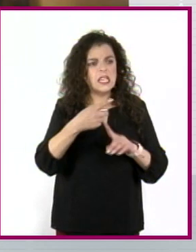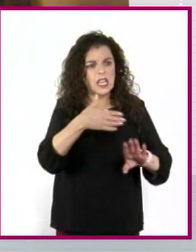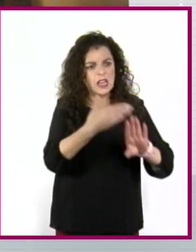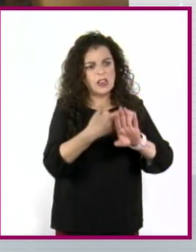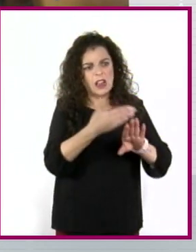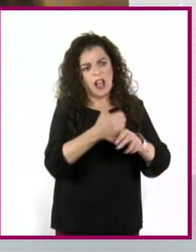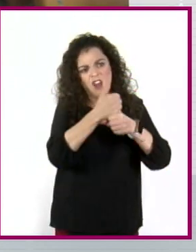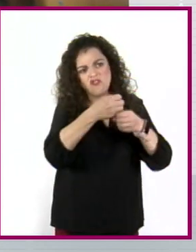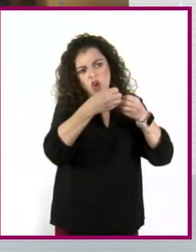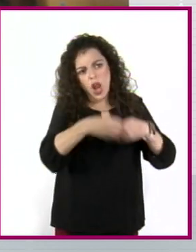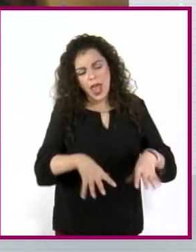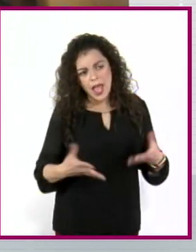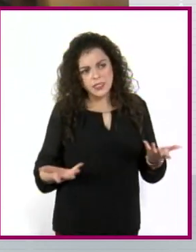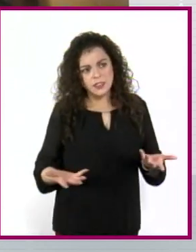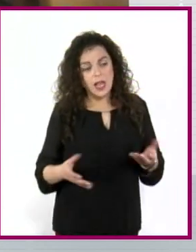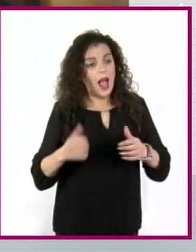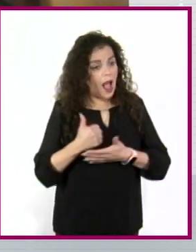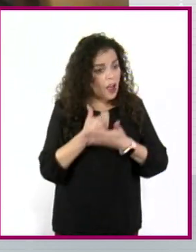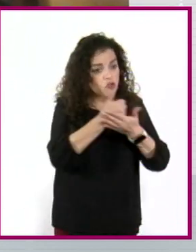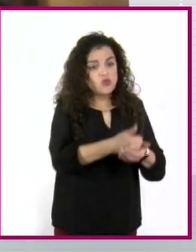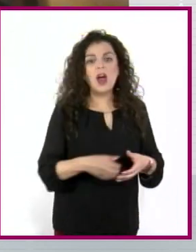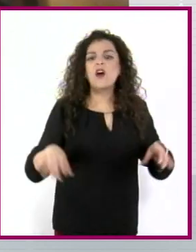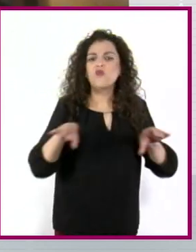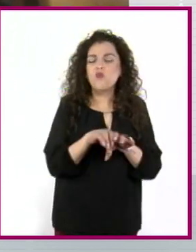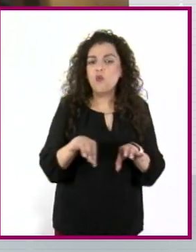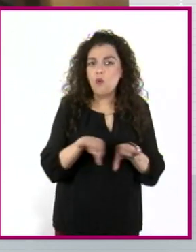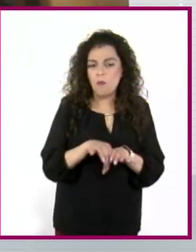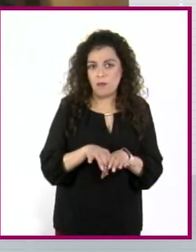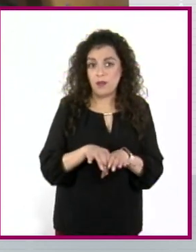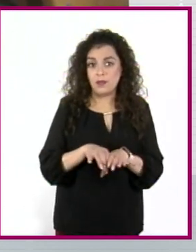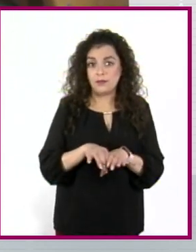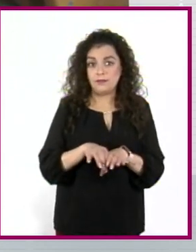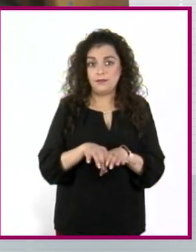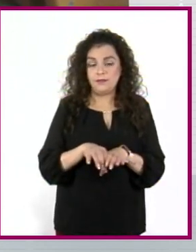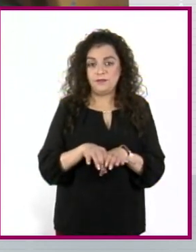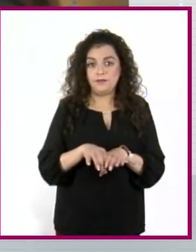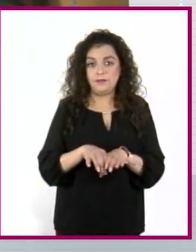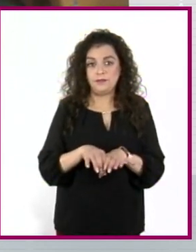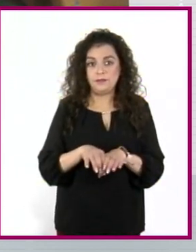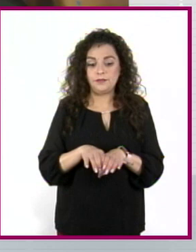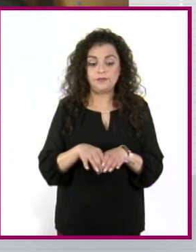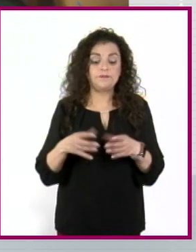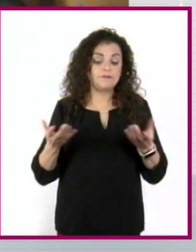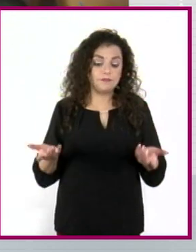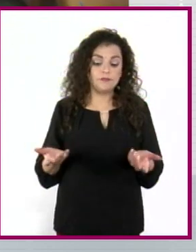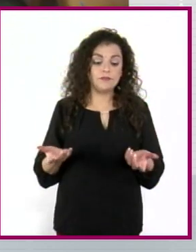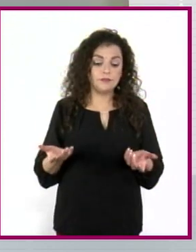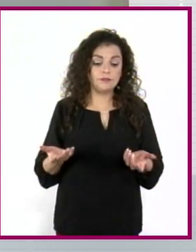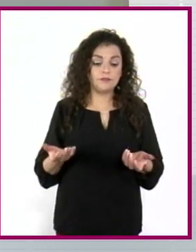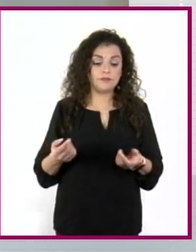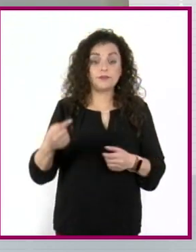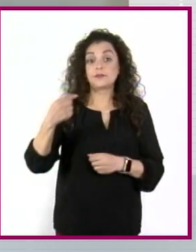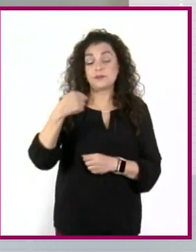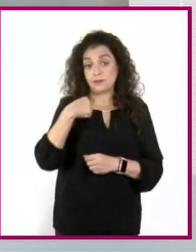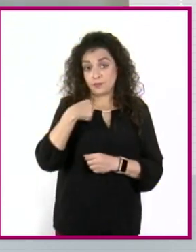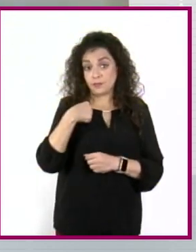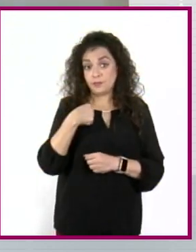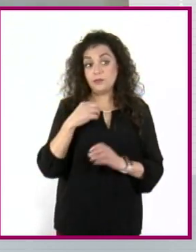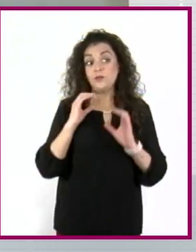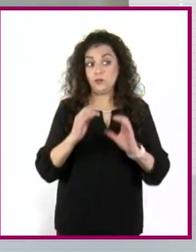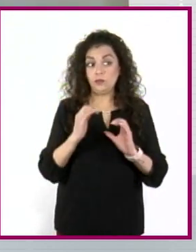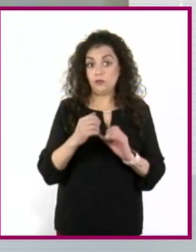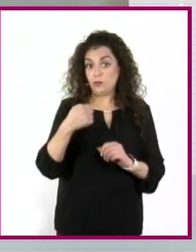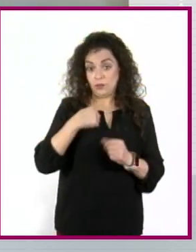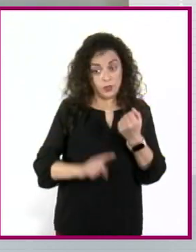ayudar sin que vaya a a pasar algo, no? Hay maneras de